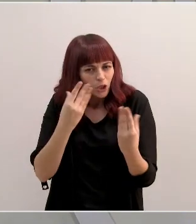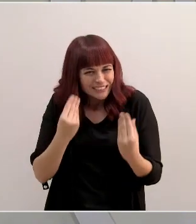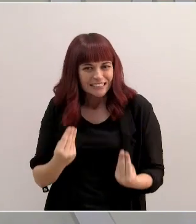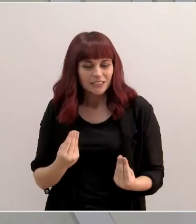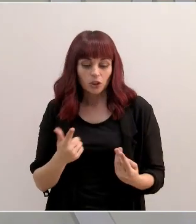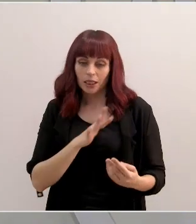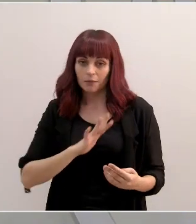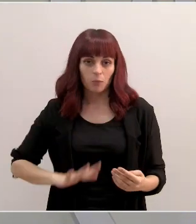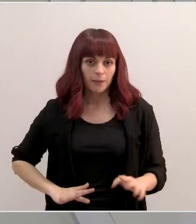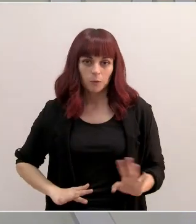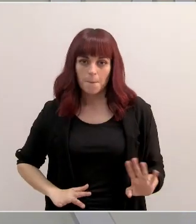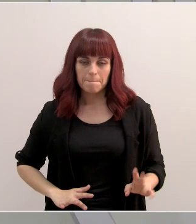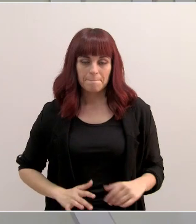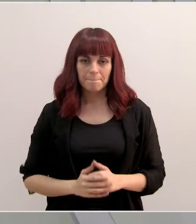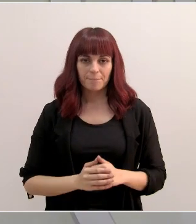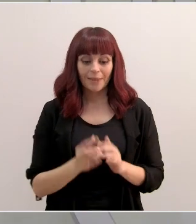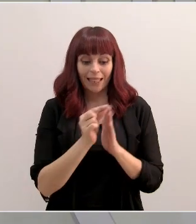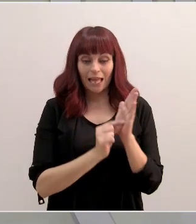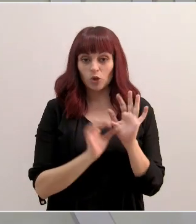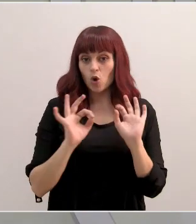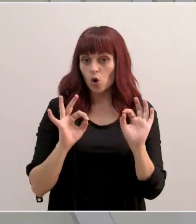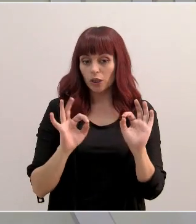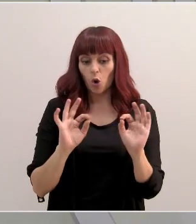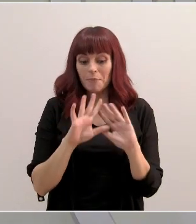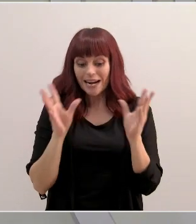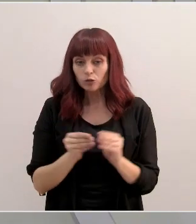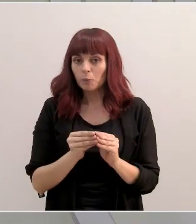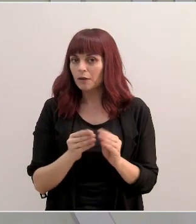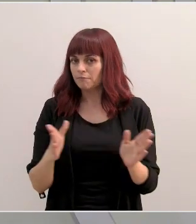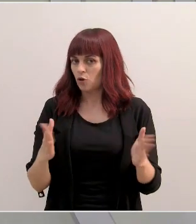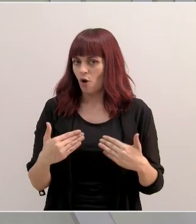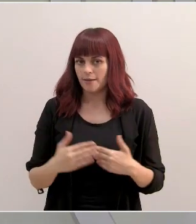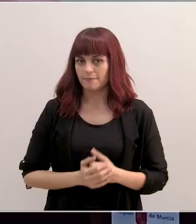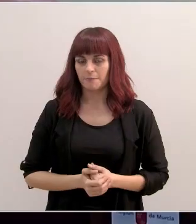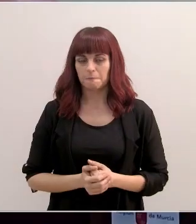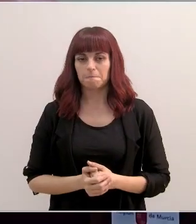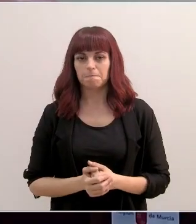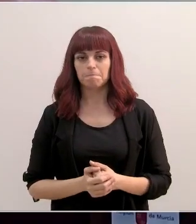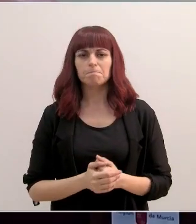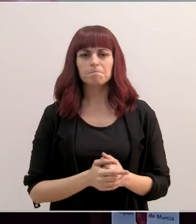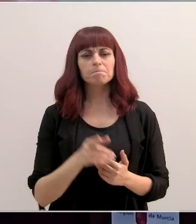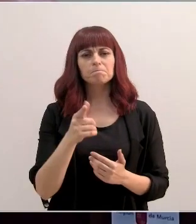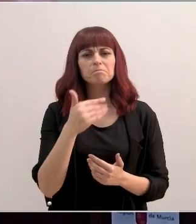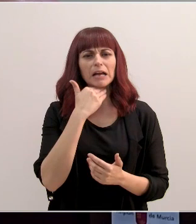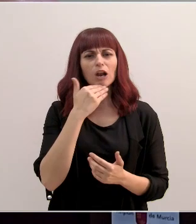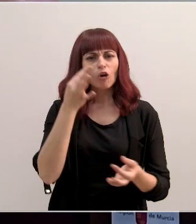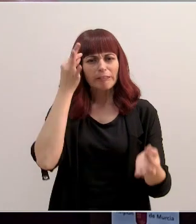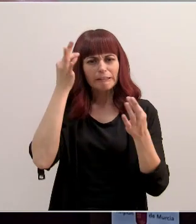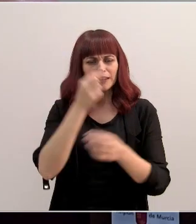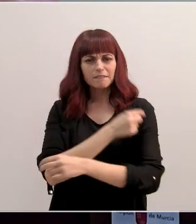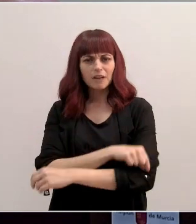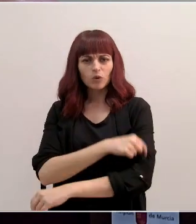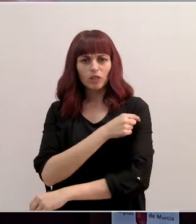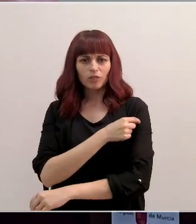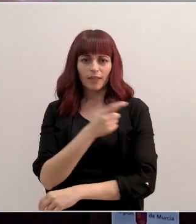Entonces, de momento, no hay ningún dato concreto ni ningún resumen al respecto. Nos ha ofrecido, consejero, ya algún detalle de la vacunación de